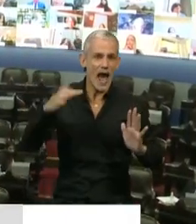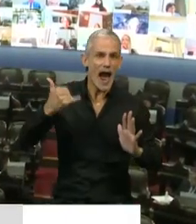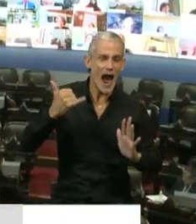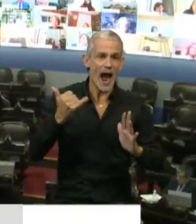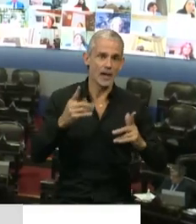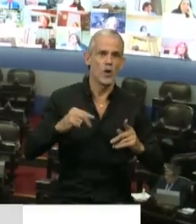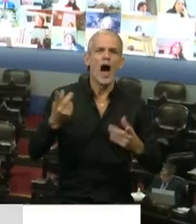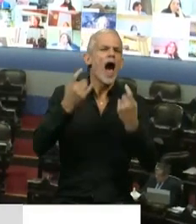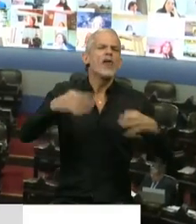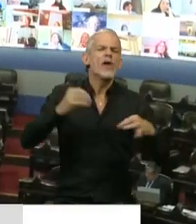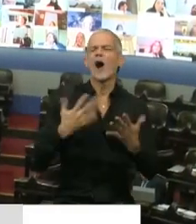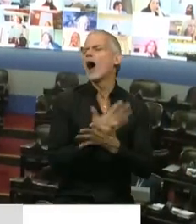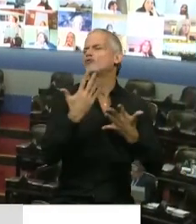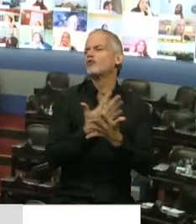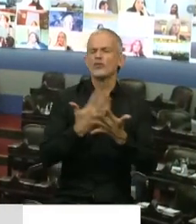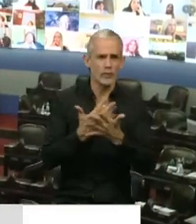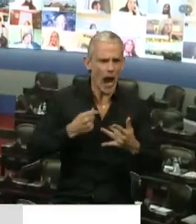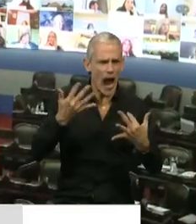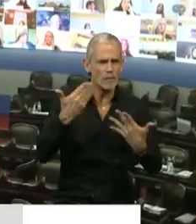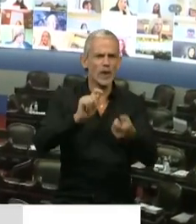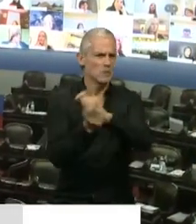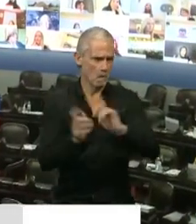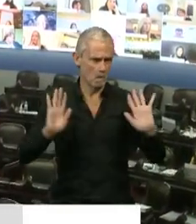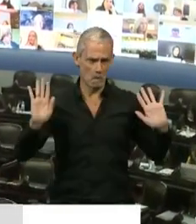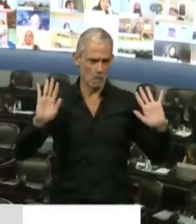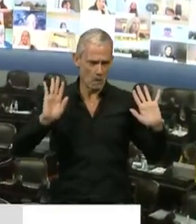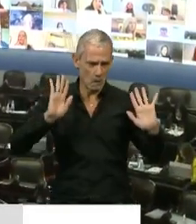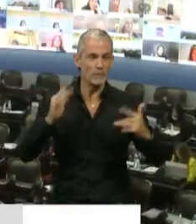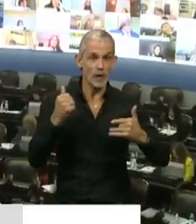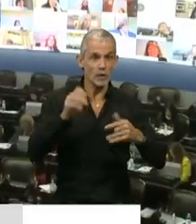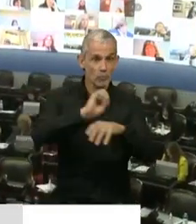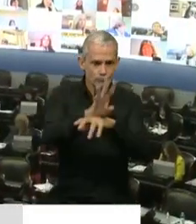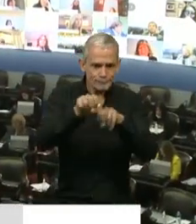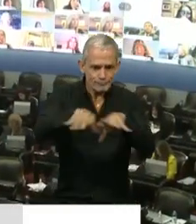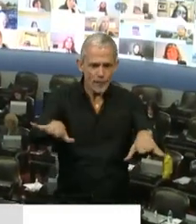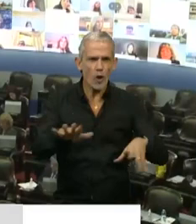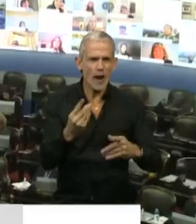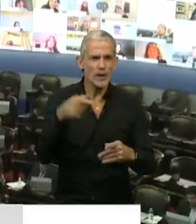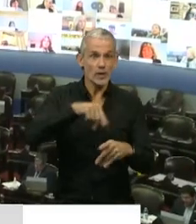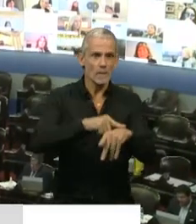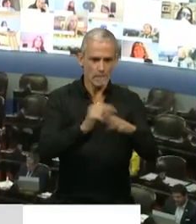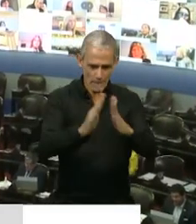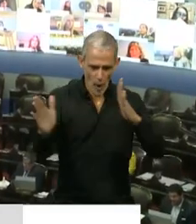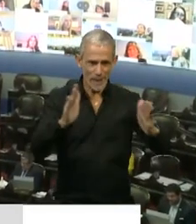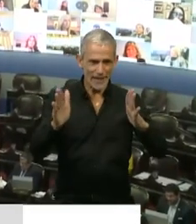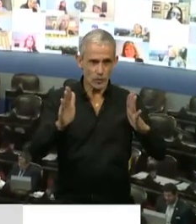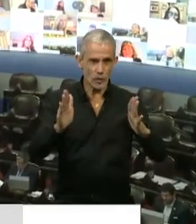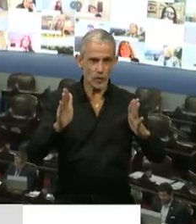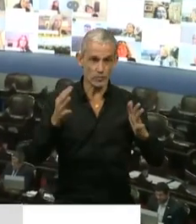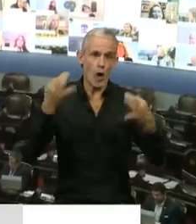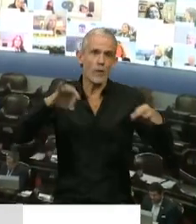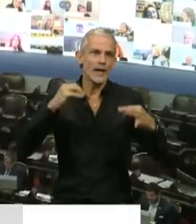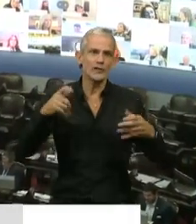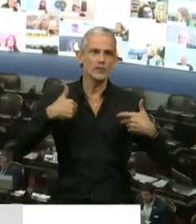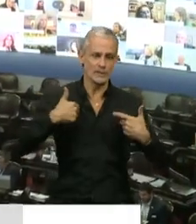sufrir para poder hacer frente a los cambios, pero la verdad es que esta pandemia, la verdad es que este momento que nos obliga a sentarnos